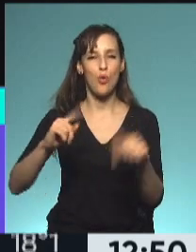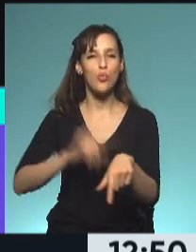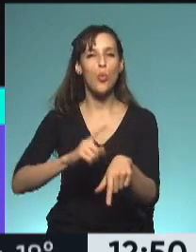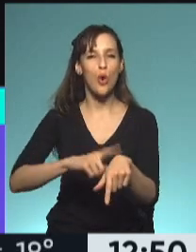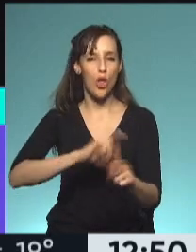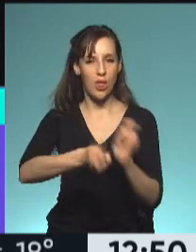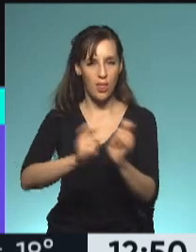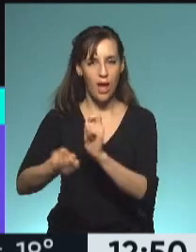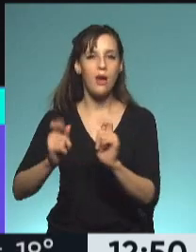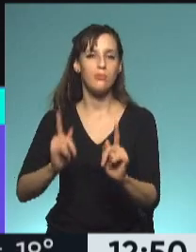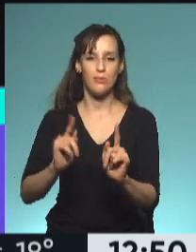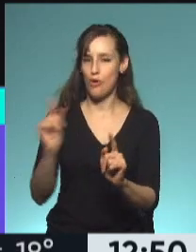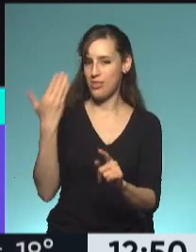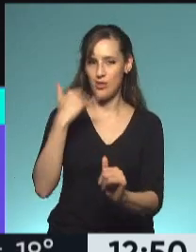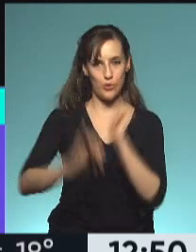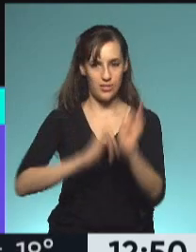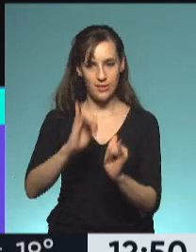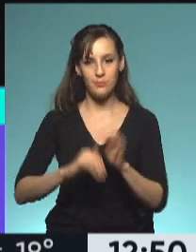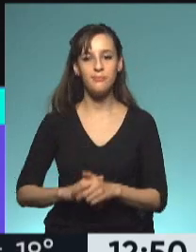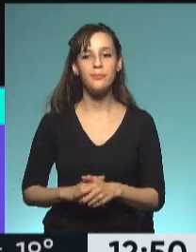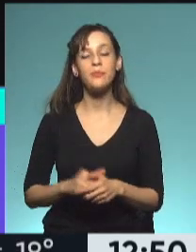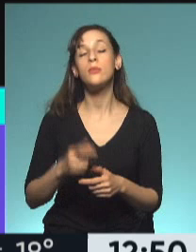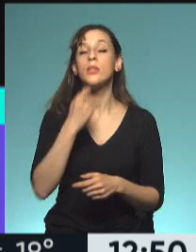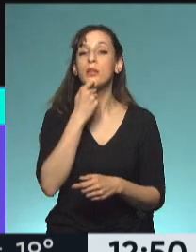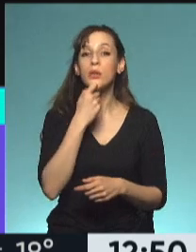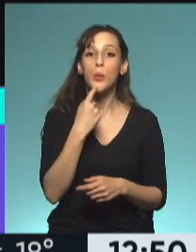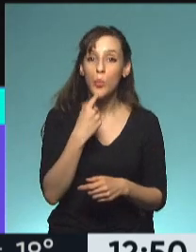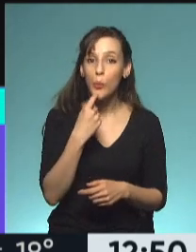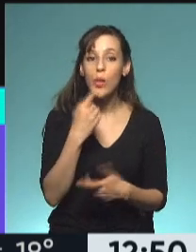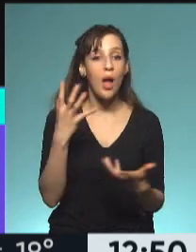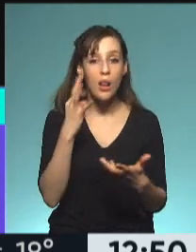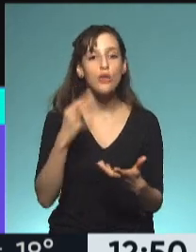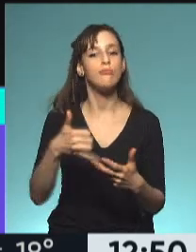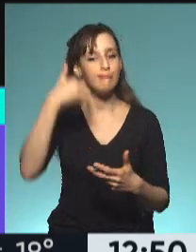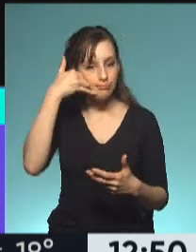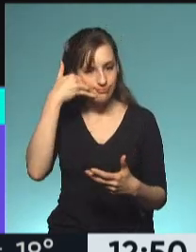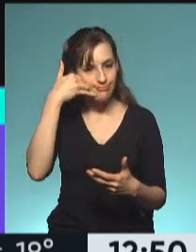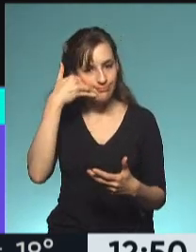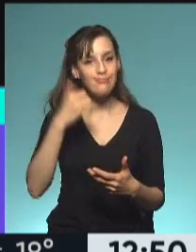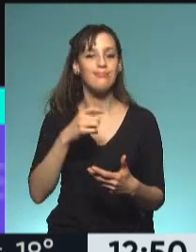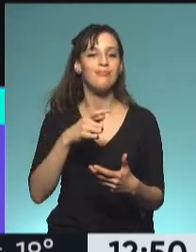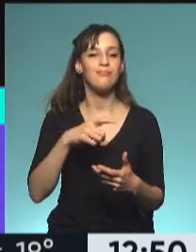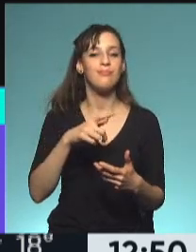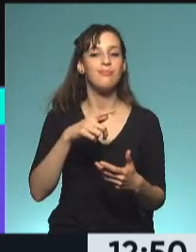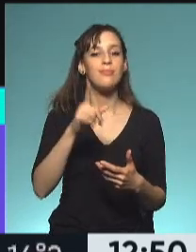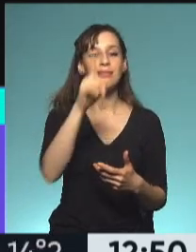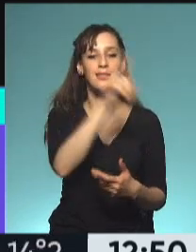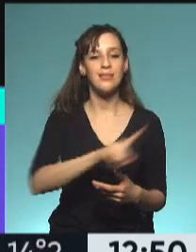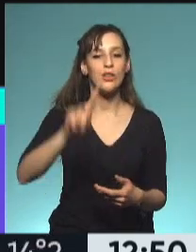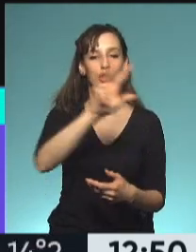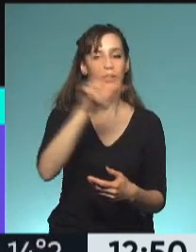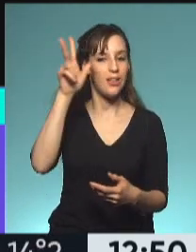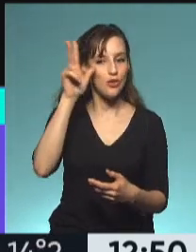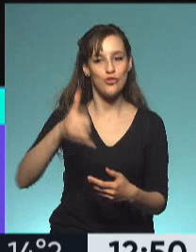estos puntos que te mencionaba antes. E insistimos, Eduardo, cualquier duda, comunicarse con PAMI Escucha. Exactamente, comunicarse con PAMI